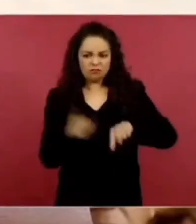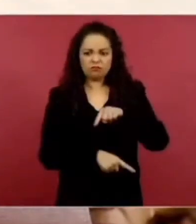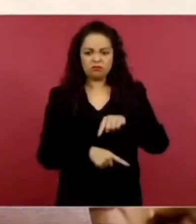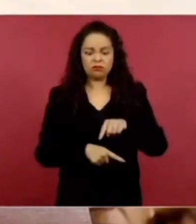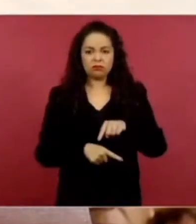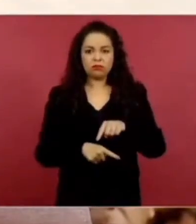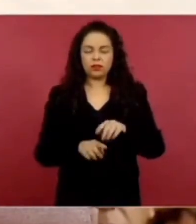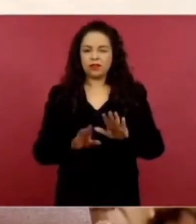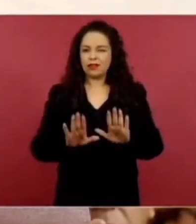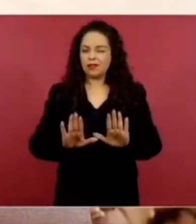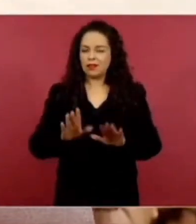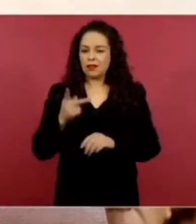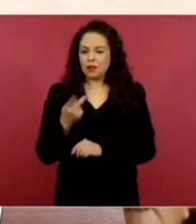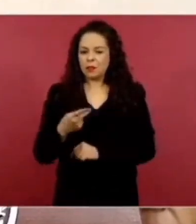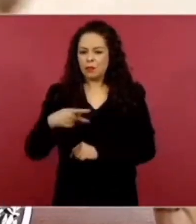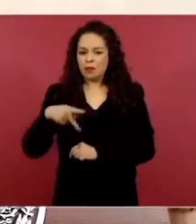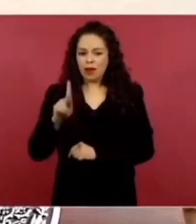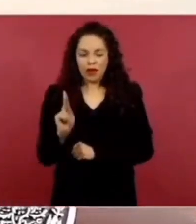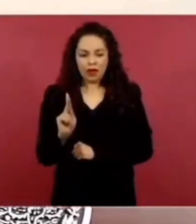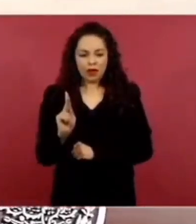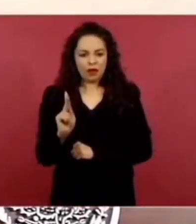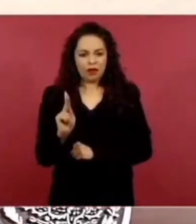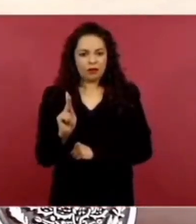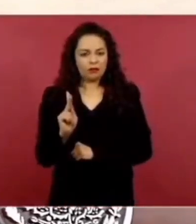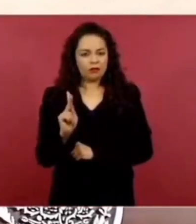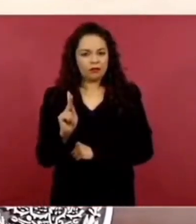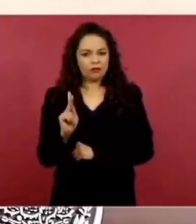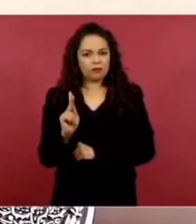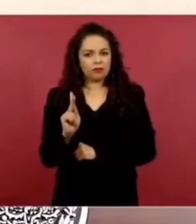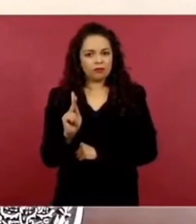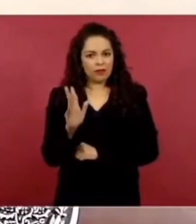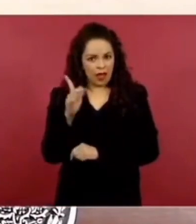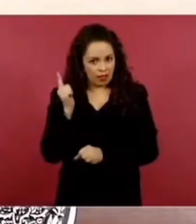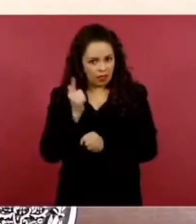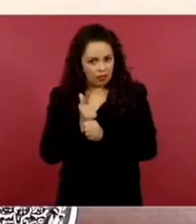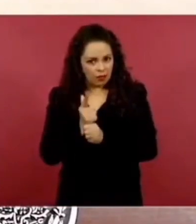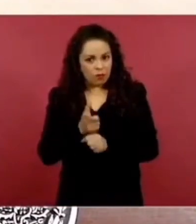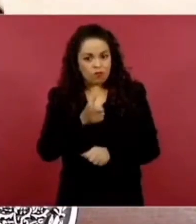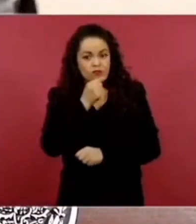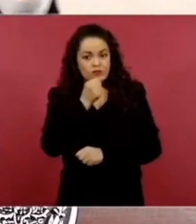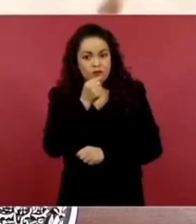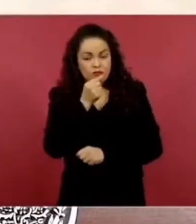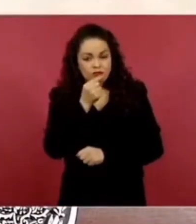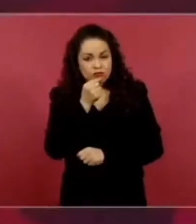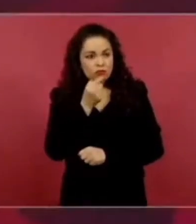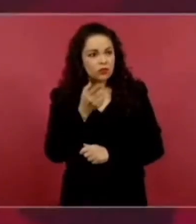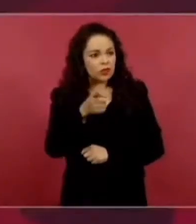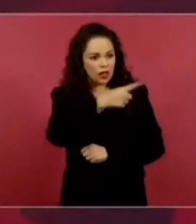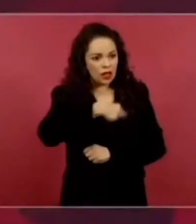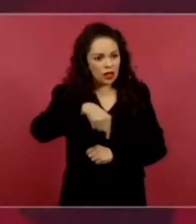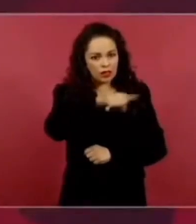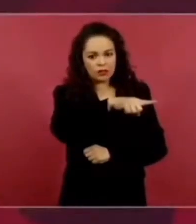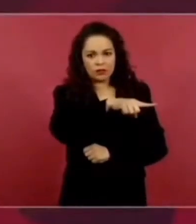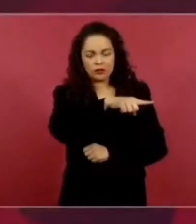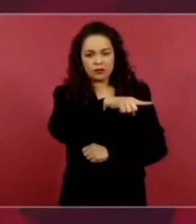que todas las policías y las corporaciones